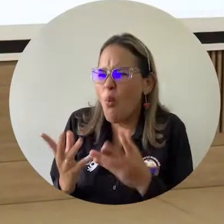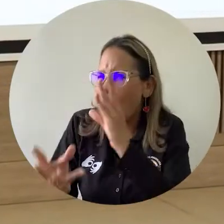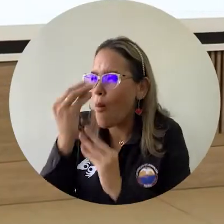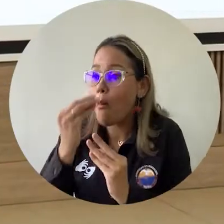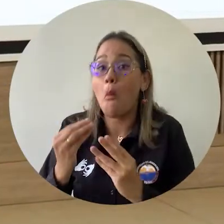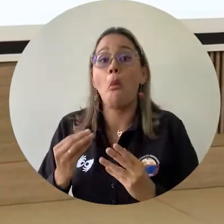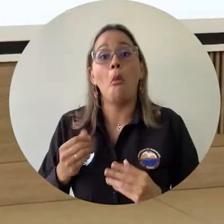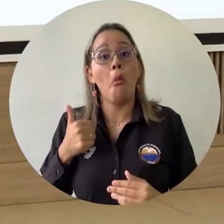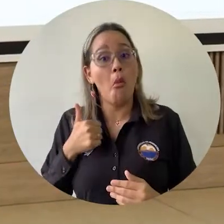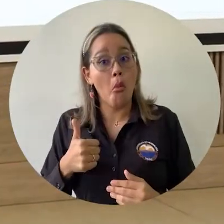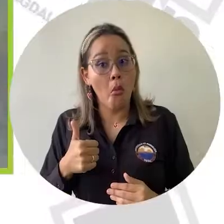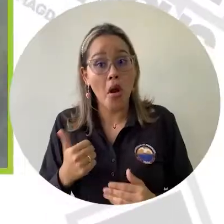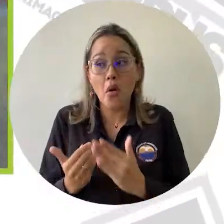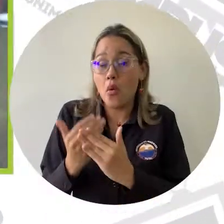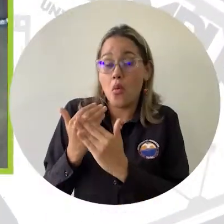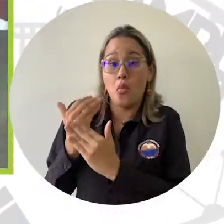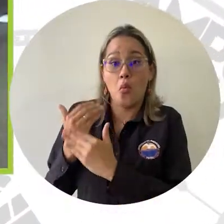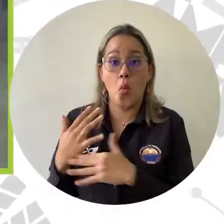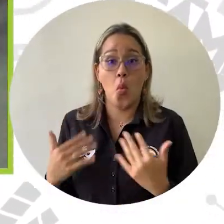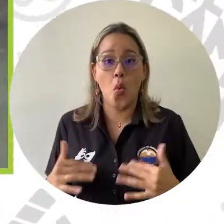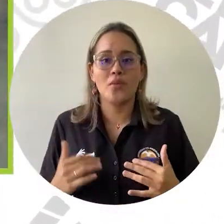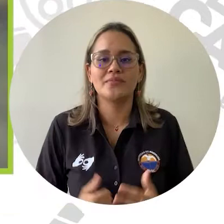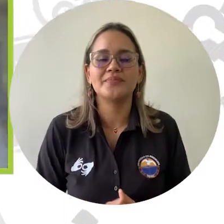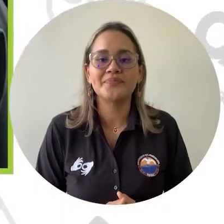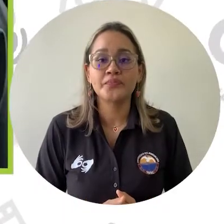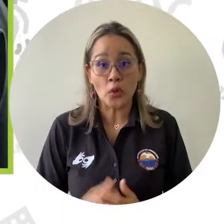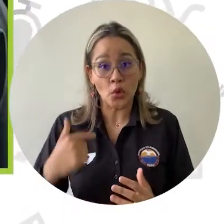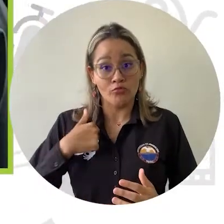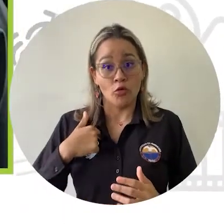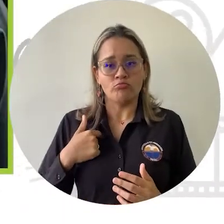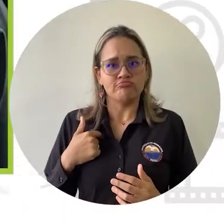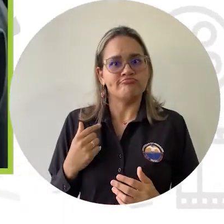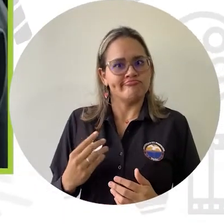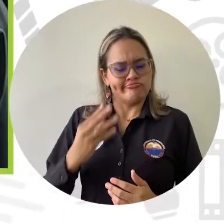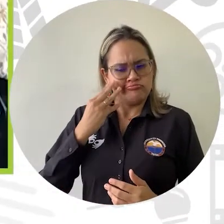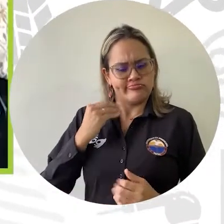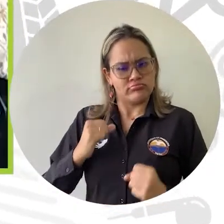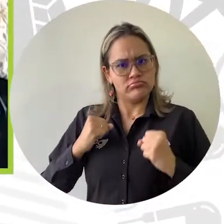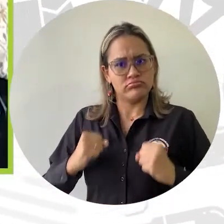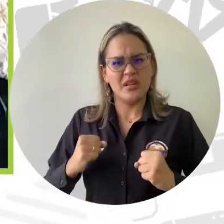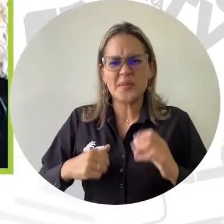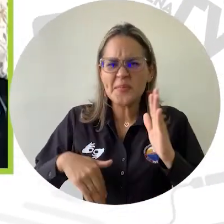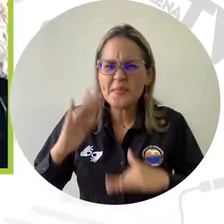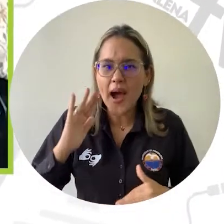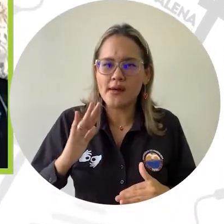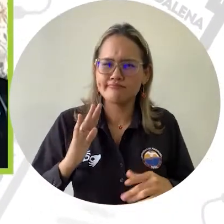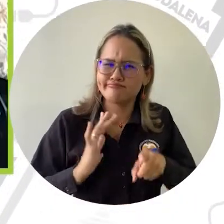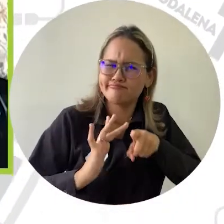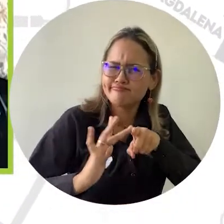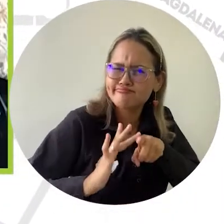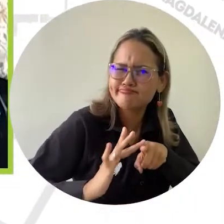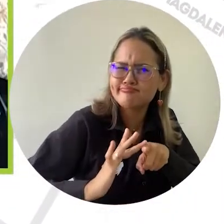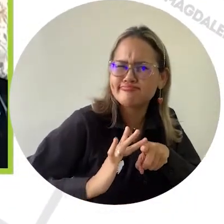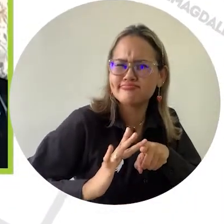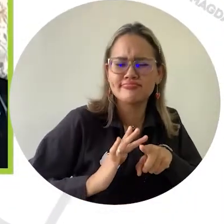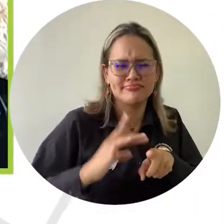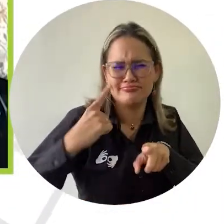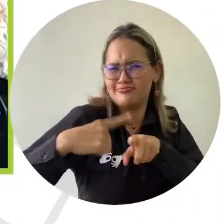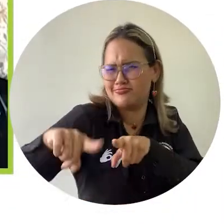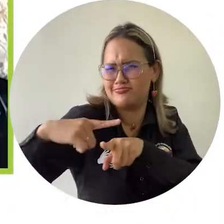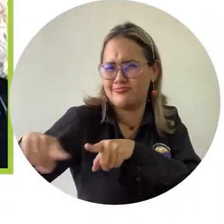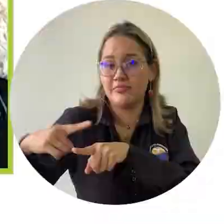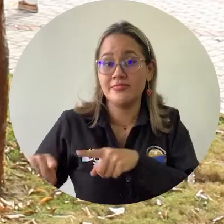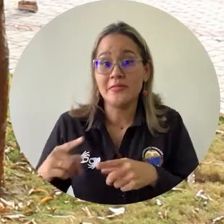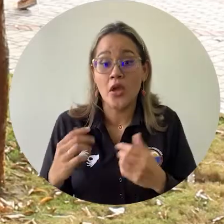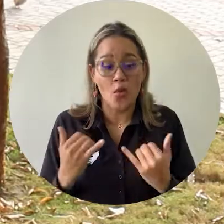académico novedoso. Bueno, la experiencia fue muy grata, la verdad, pude realizar bastantes experimentos hasta obtener un